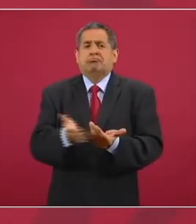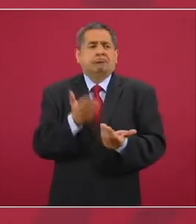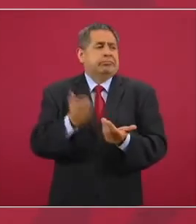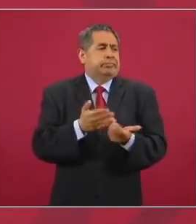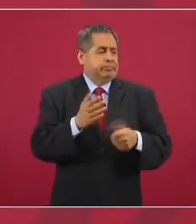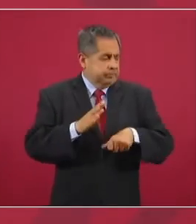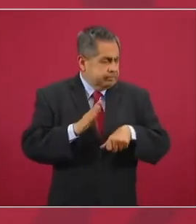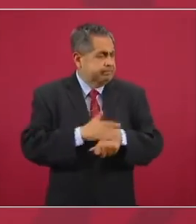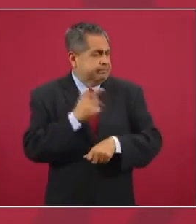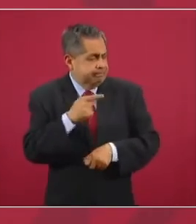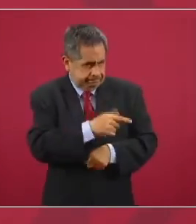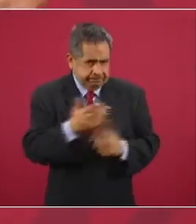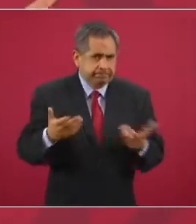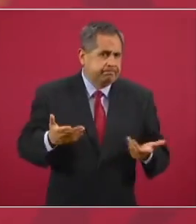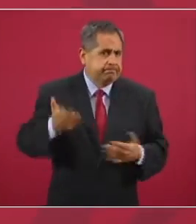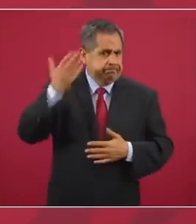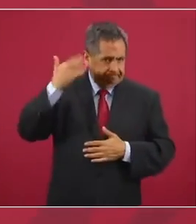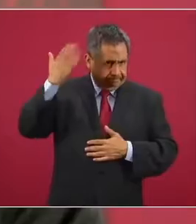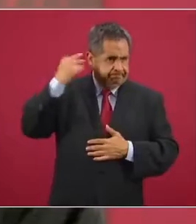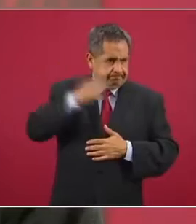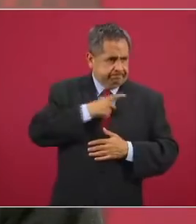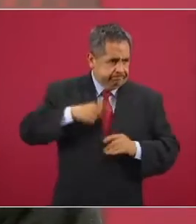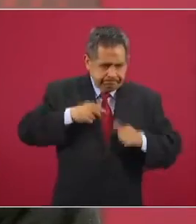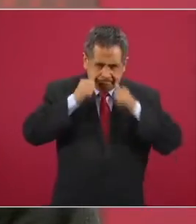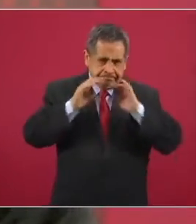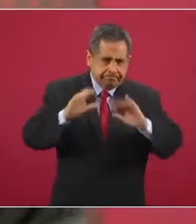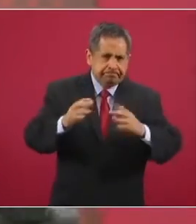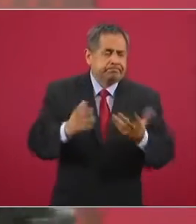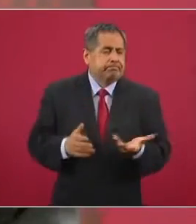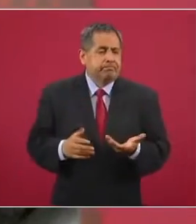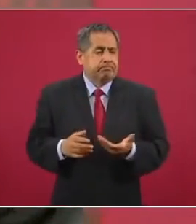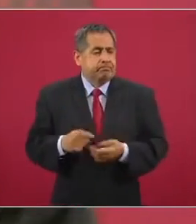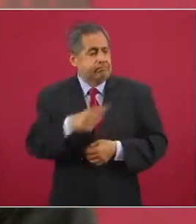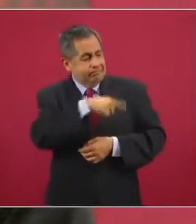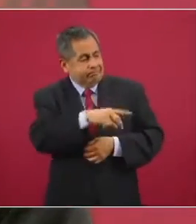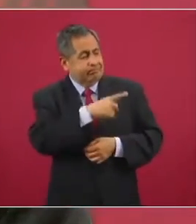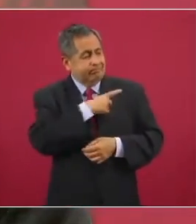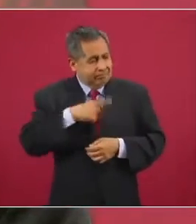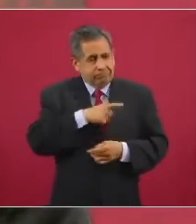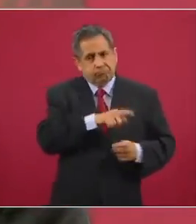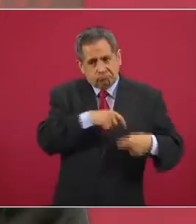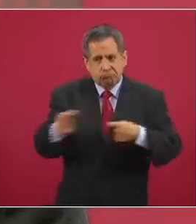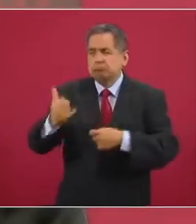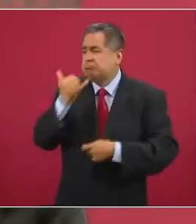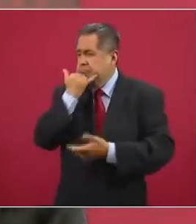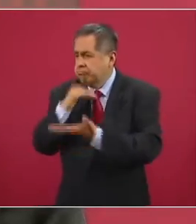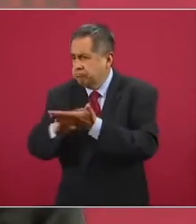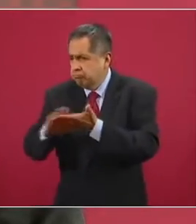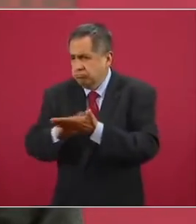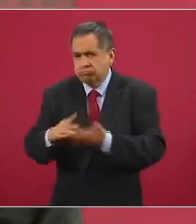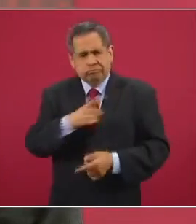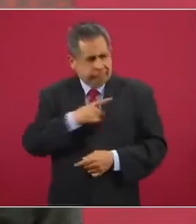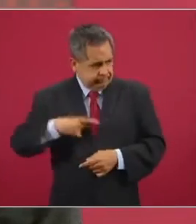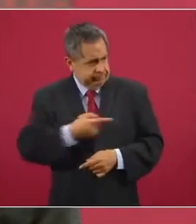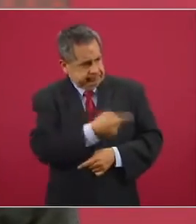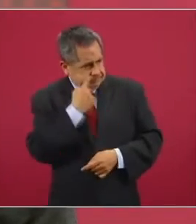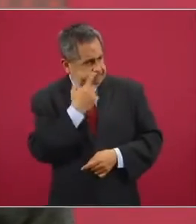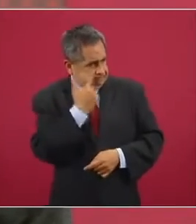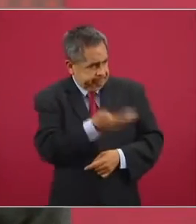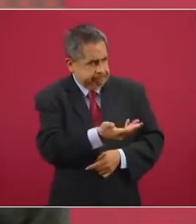y deberían de estar ofreciendo disculpas. Pero bueno,